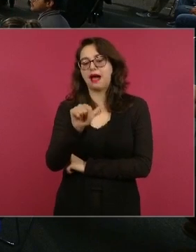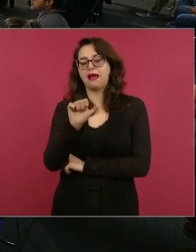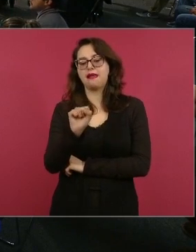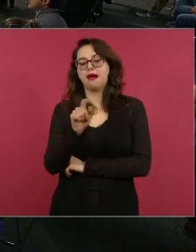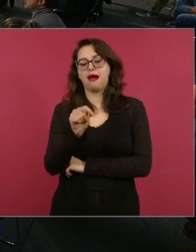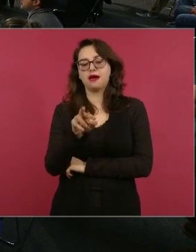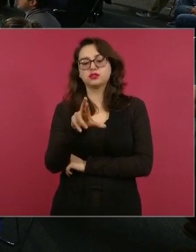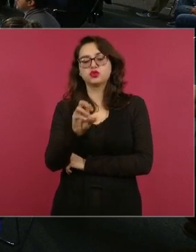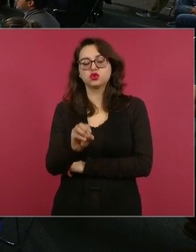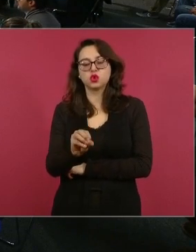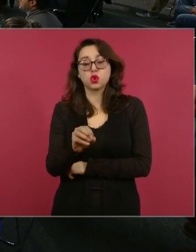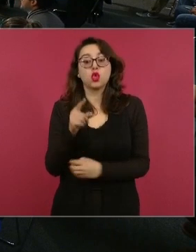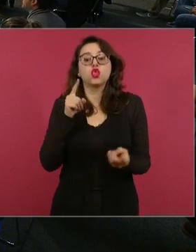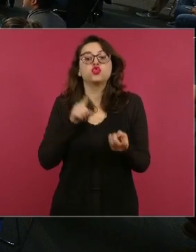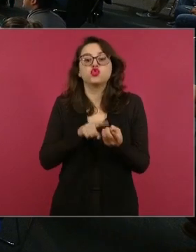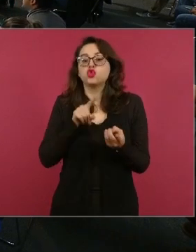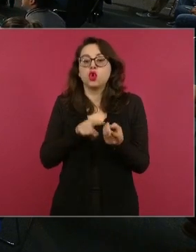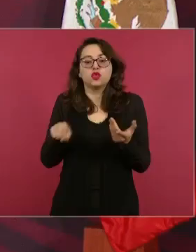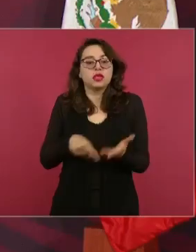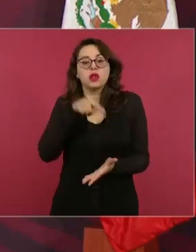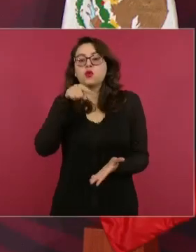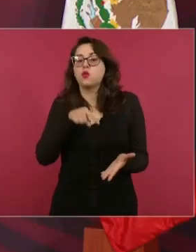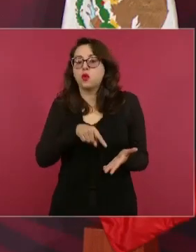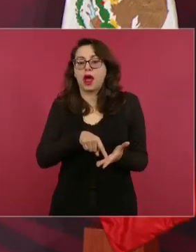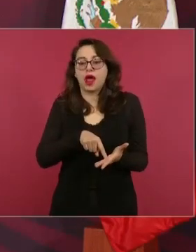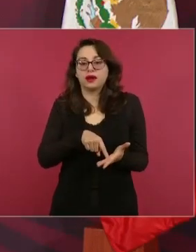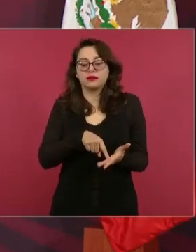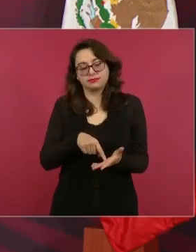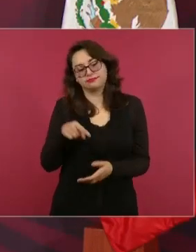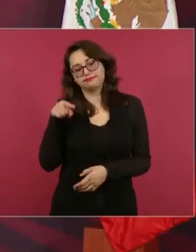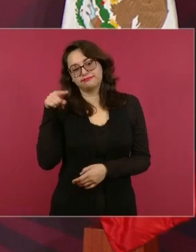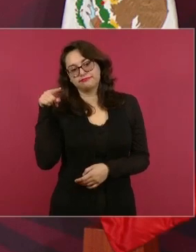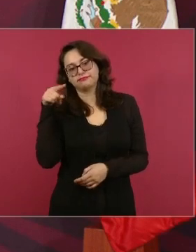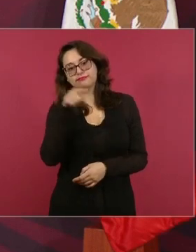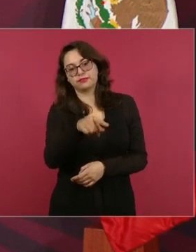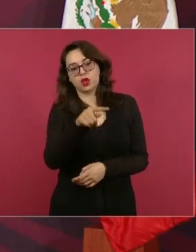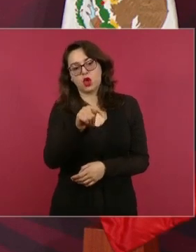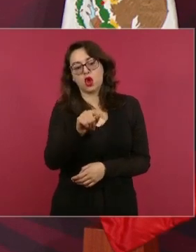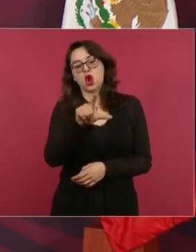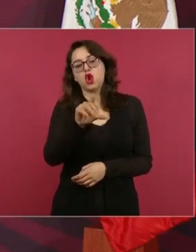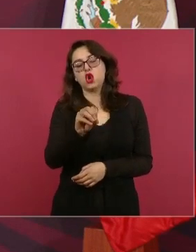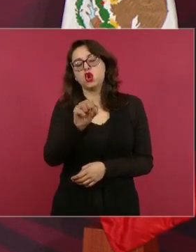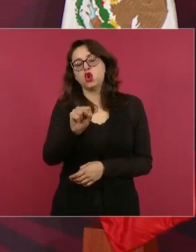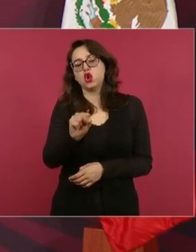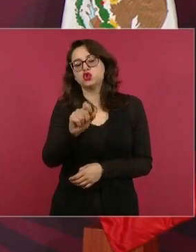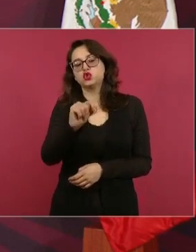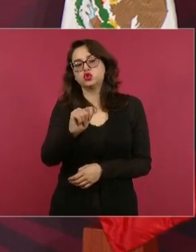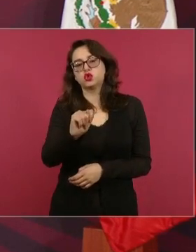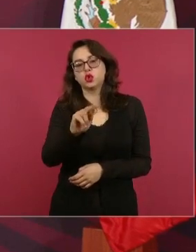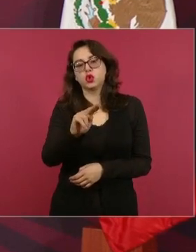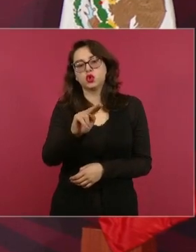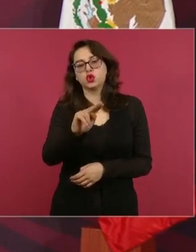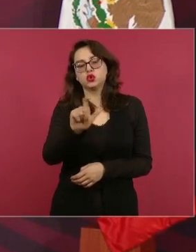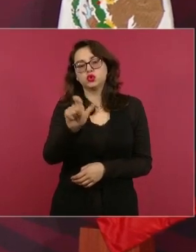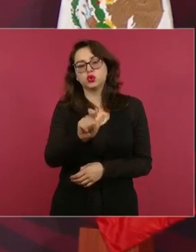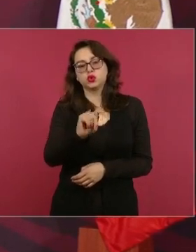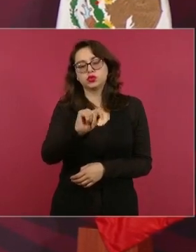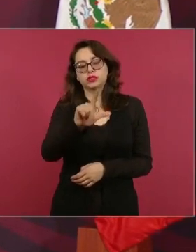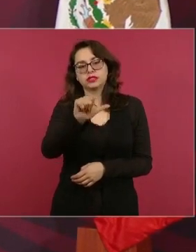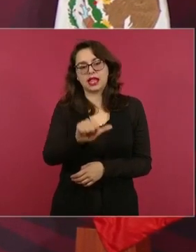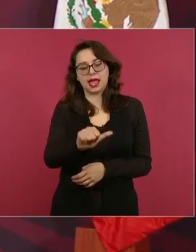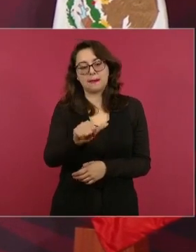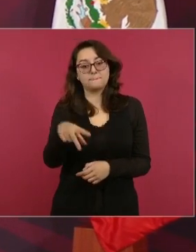se encuentra en las minas de los Tuxtla en Veracruz en